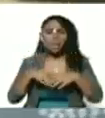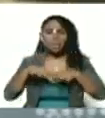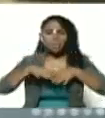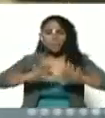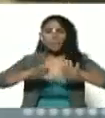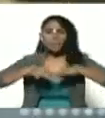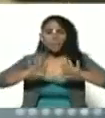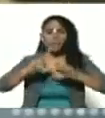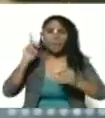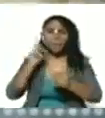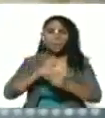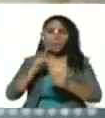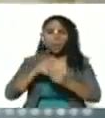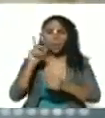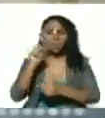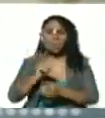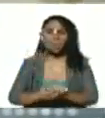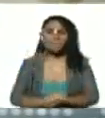industria petrolera.